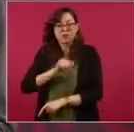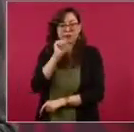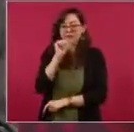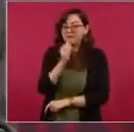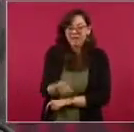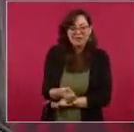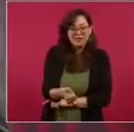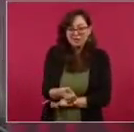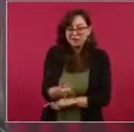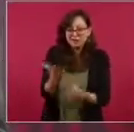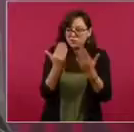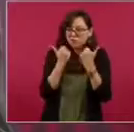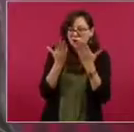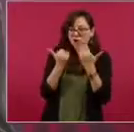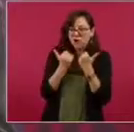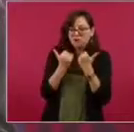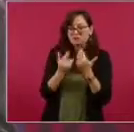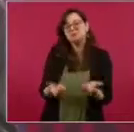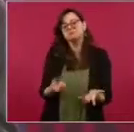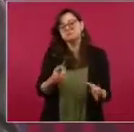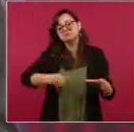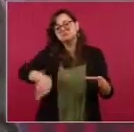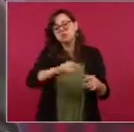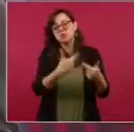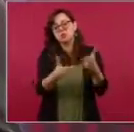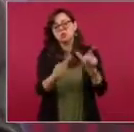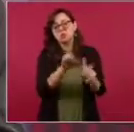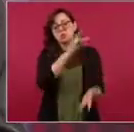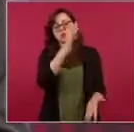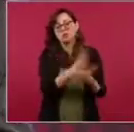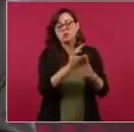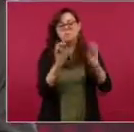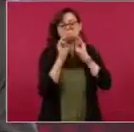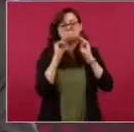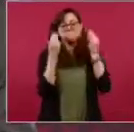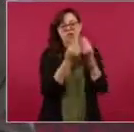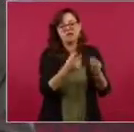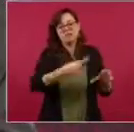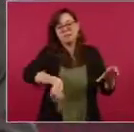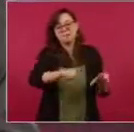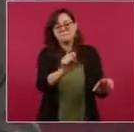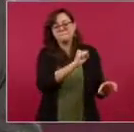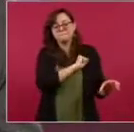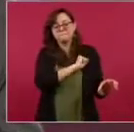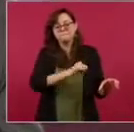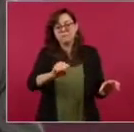Y eso es lo que quieren los que están en contra de nosotros